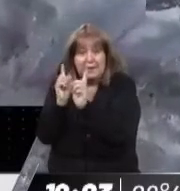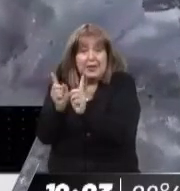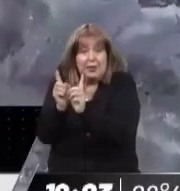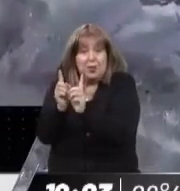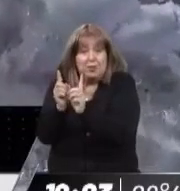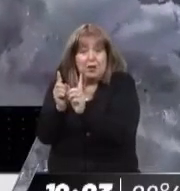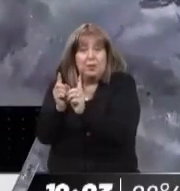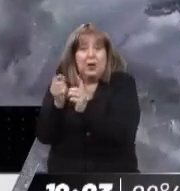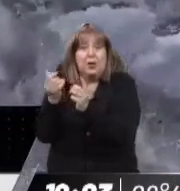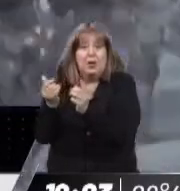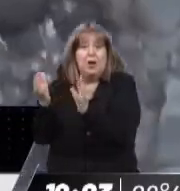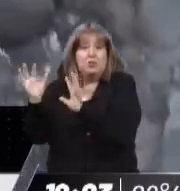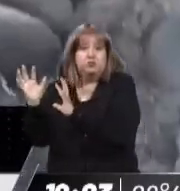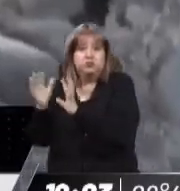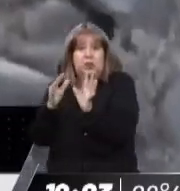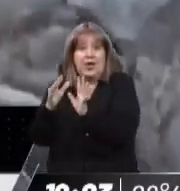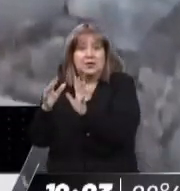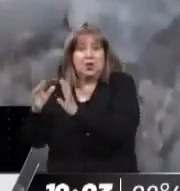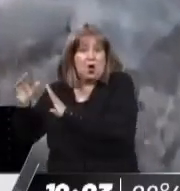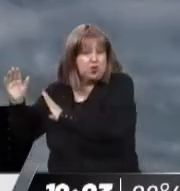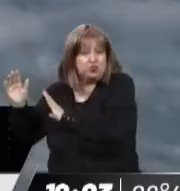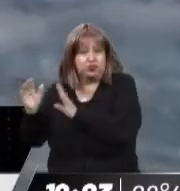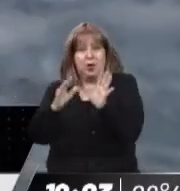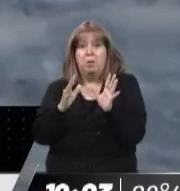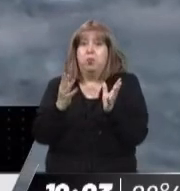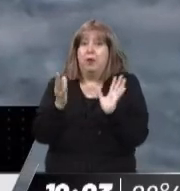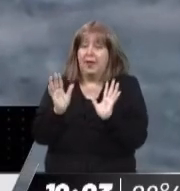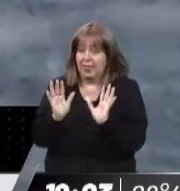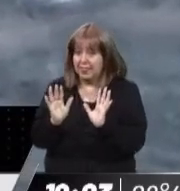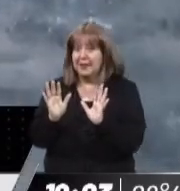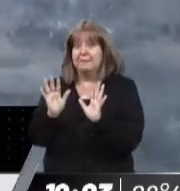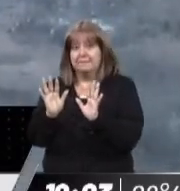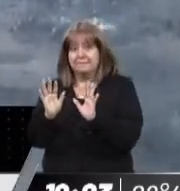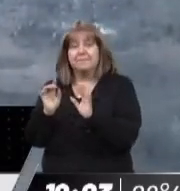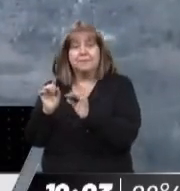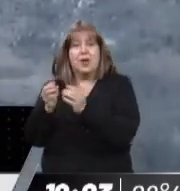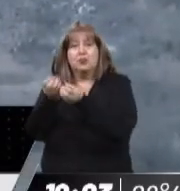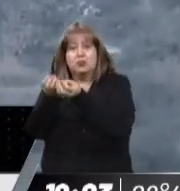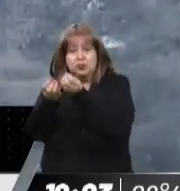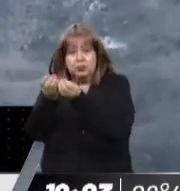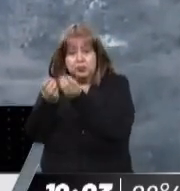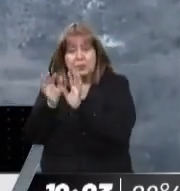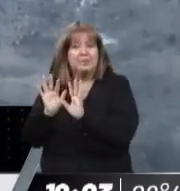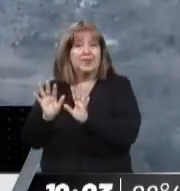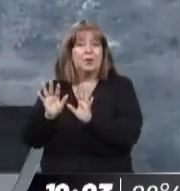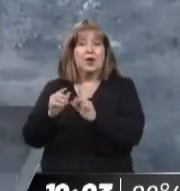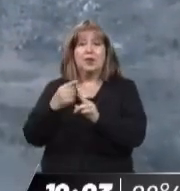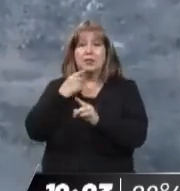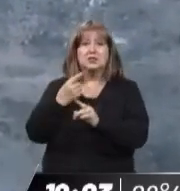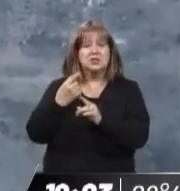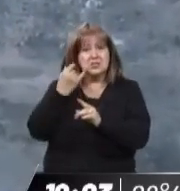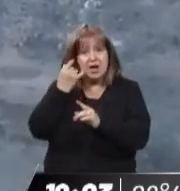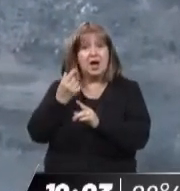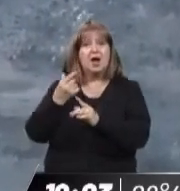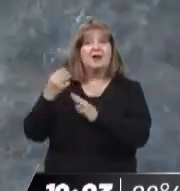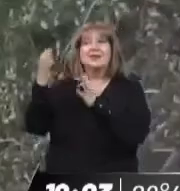Bien, vamos a recuperarlo, Julián Chabert. Evidentemente no es buena la señal por la zona en la que está, en definitiva. Se está trabajando. Pablo dijo recién, vino